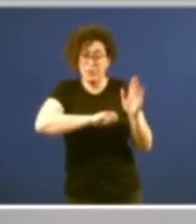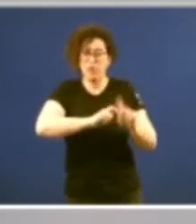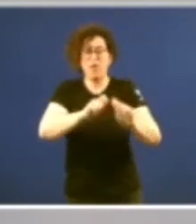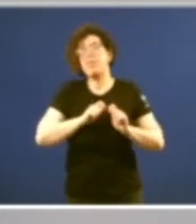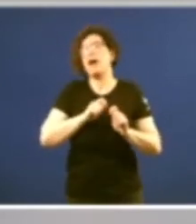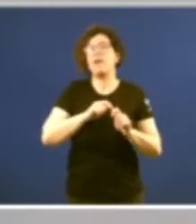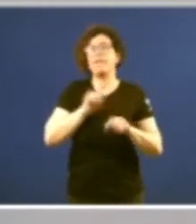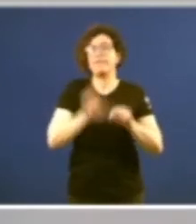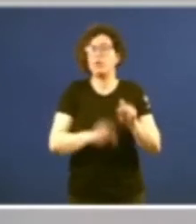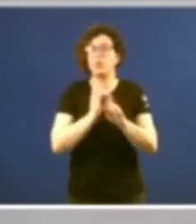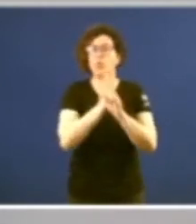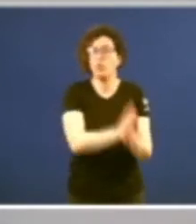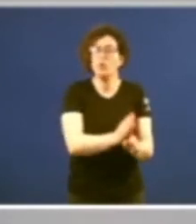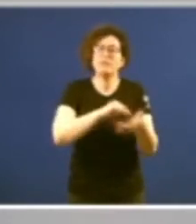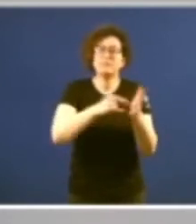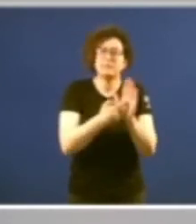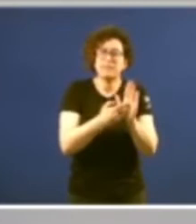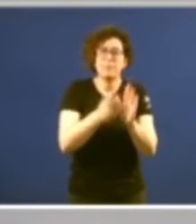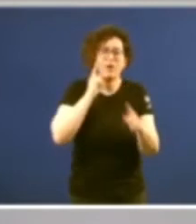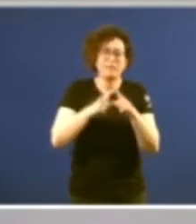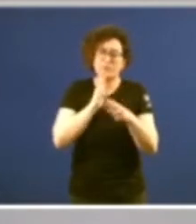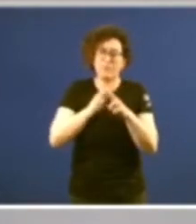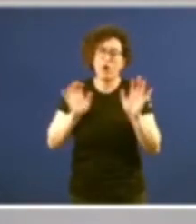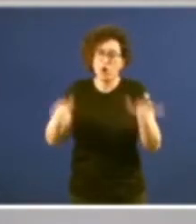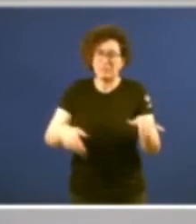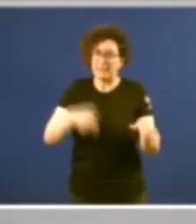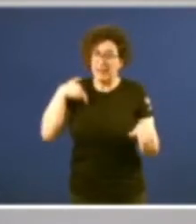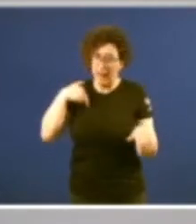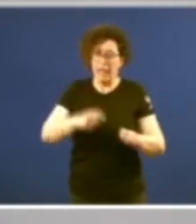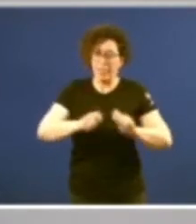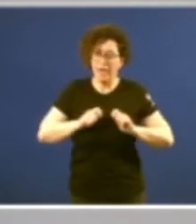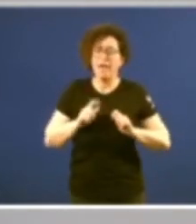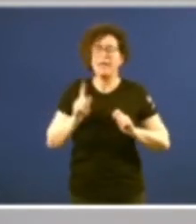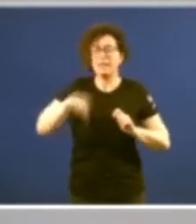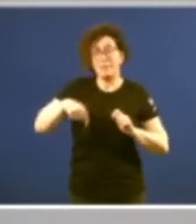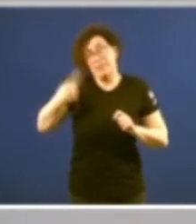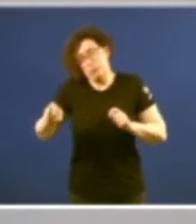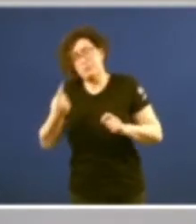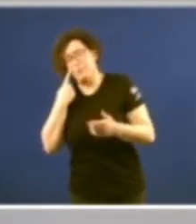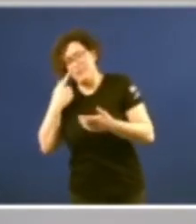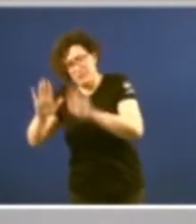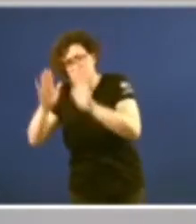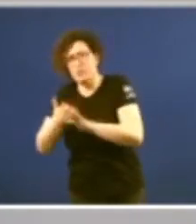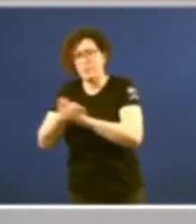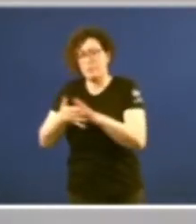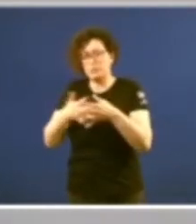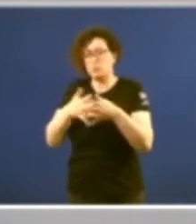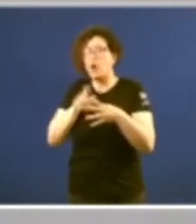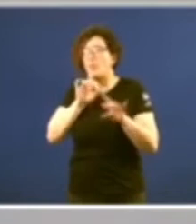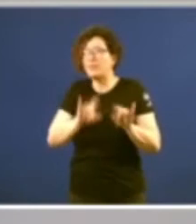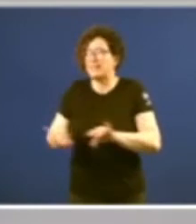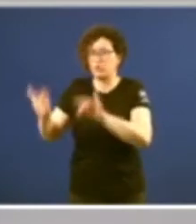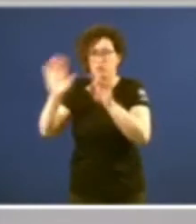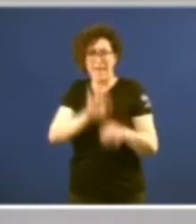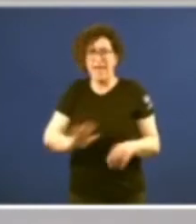sistema bicameral de cortes generales e propició, despúis lo veremos ao falar da estrutura territorial do Estado,